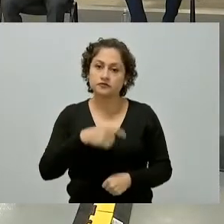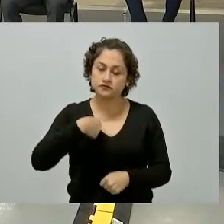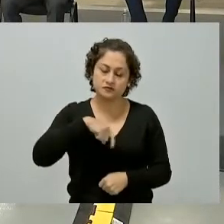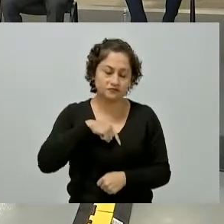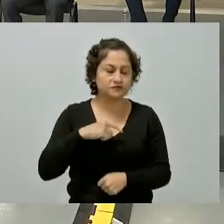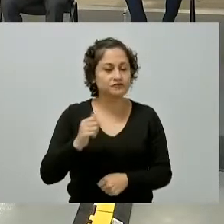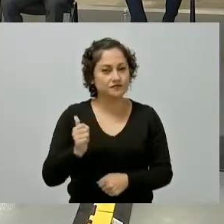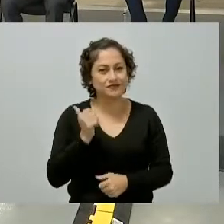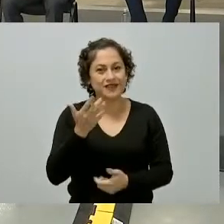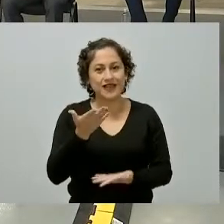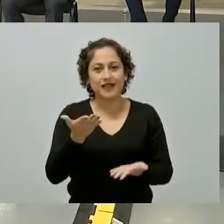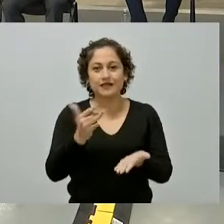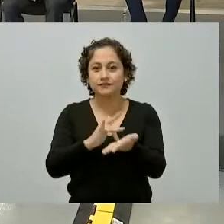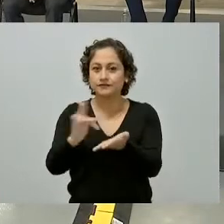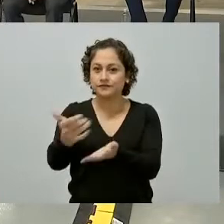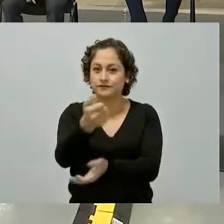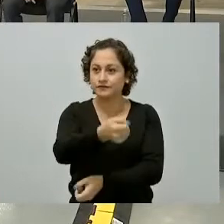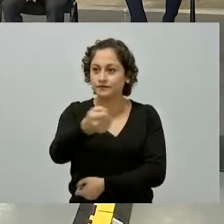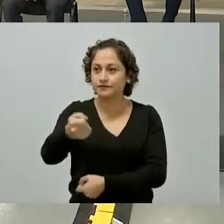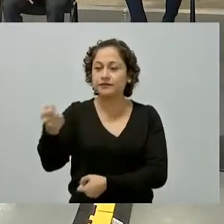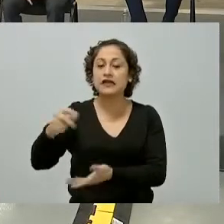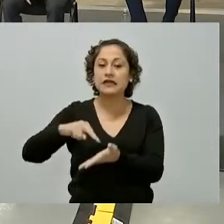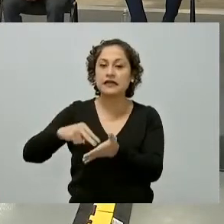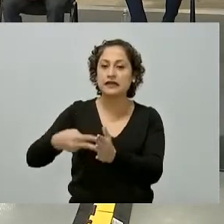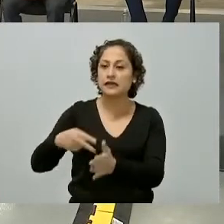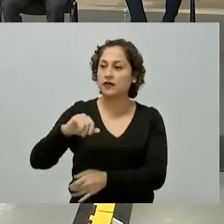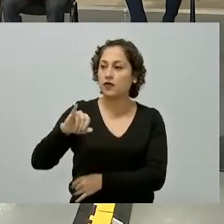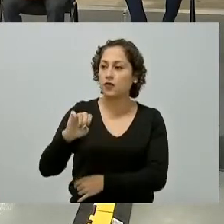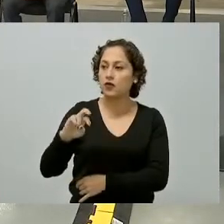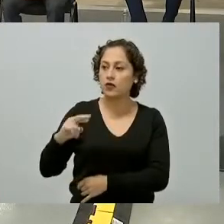un saludo al ingeniero Jorge Arganes